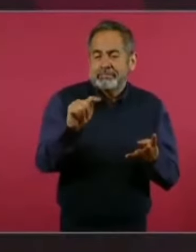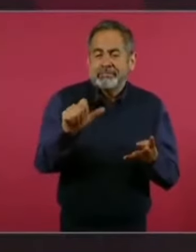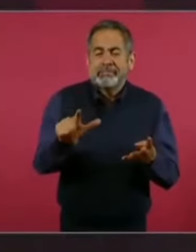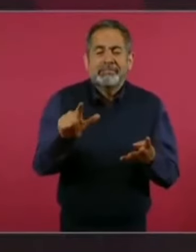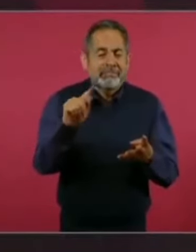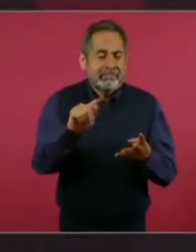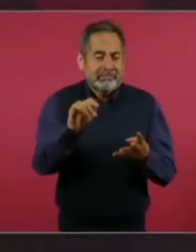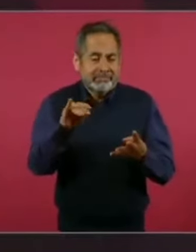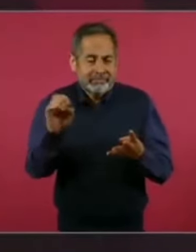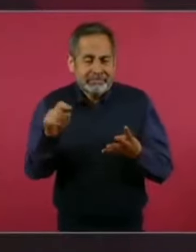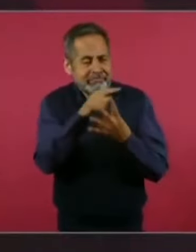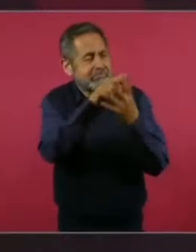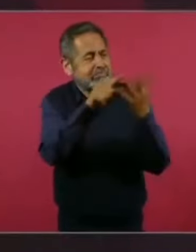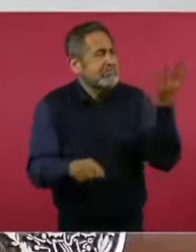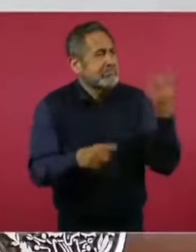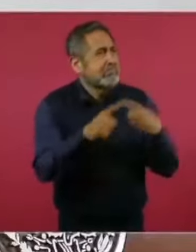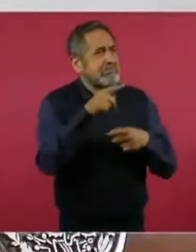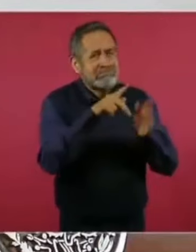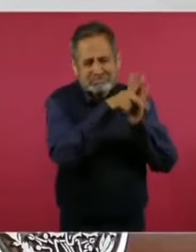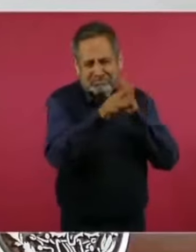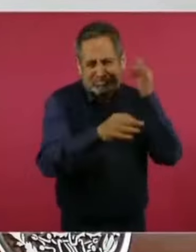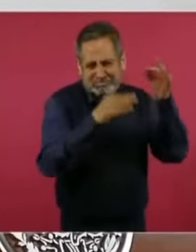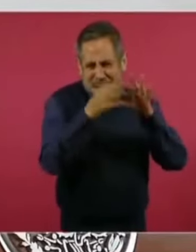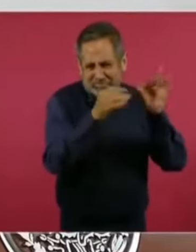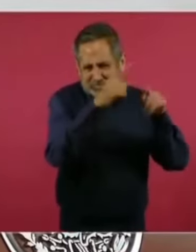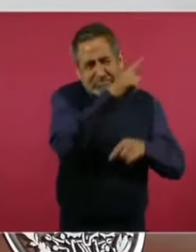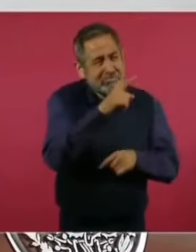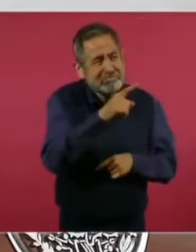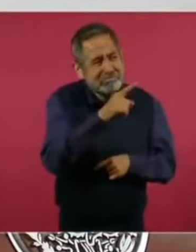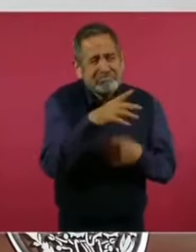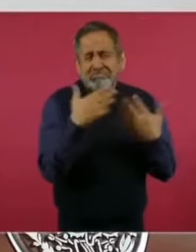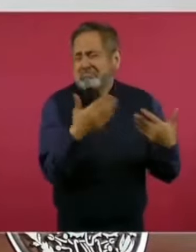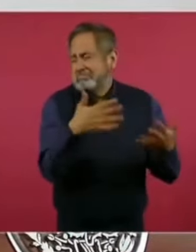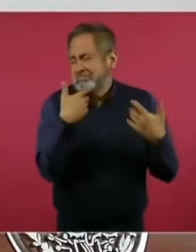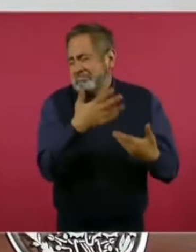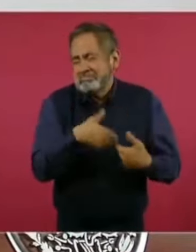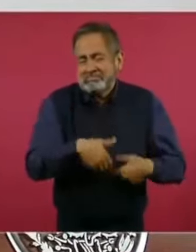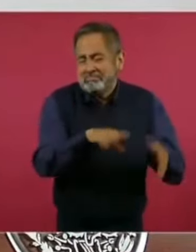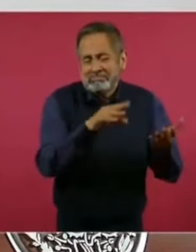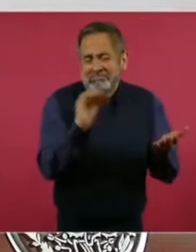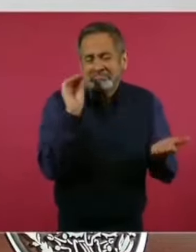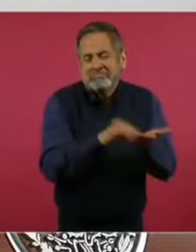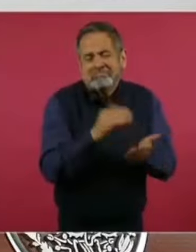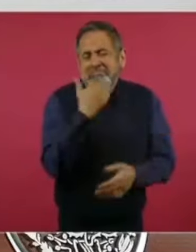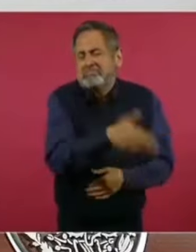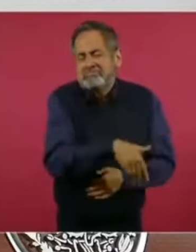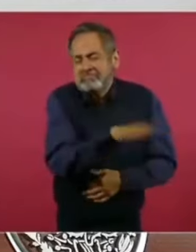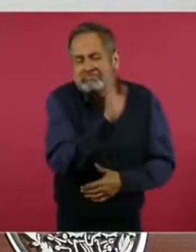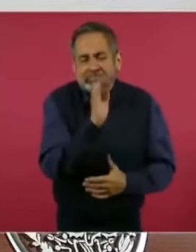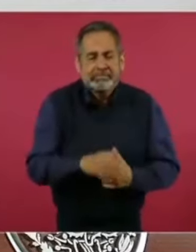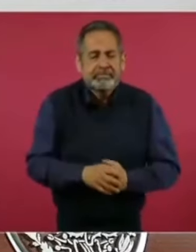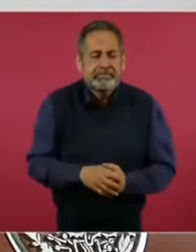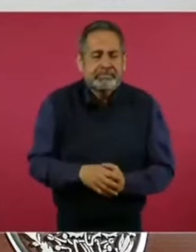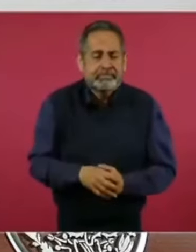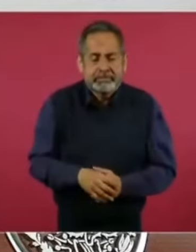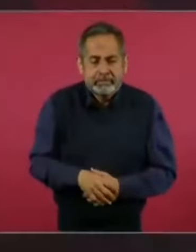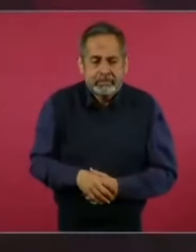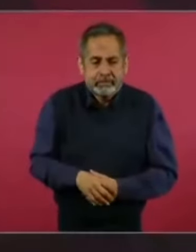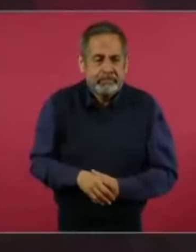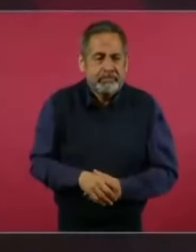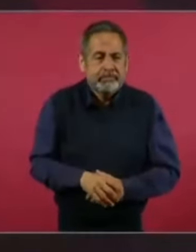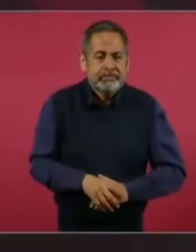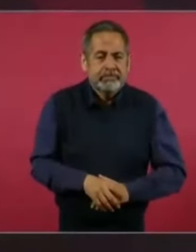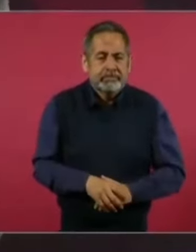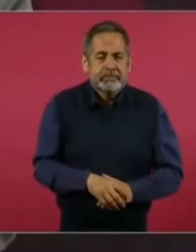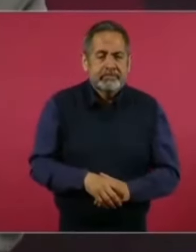todos se han portado muy bien, sus